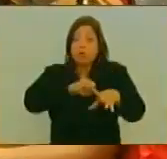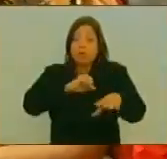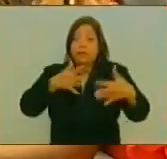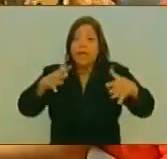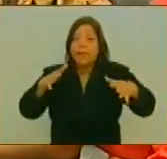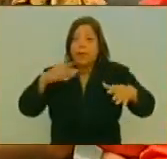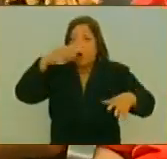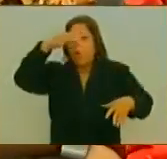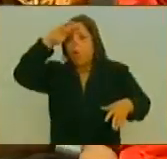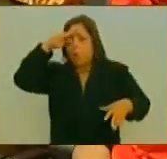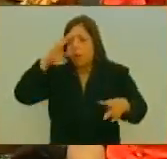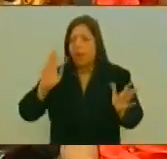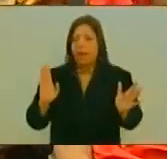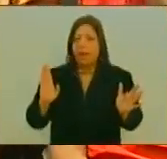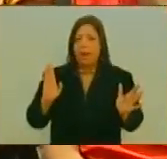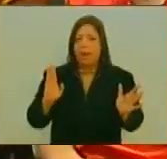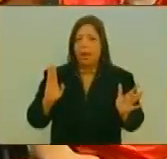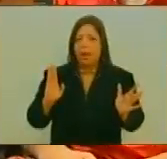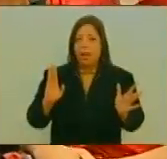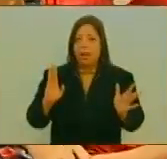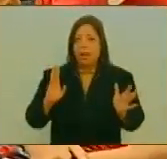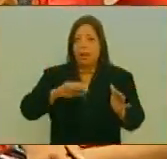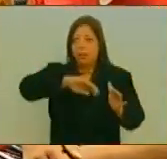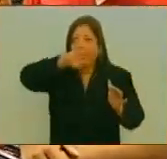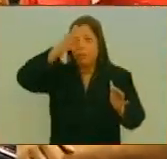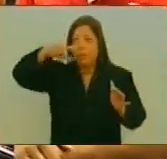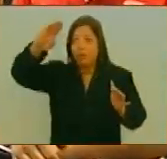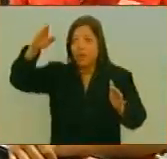Cuba Bajó de la montaña